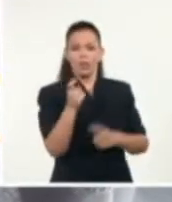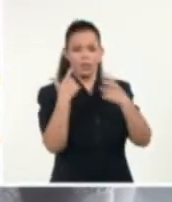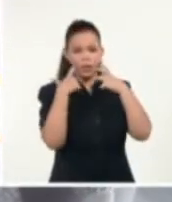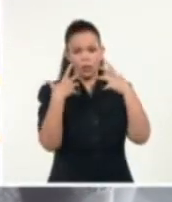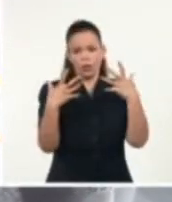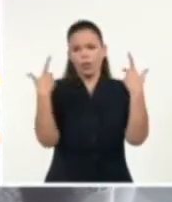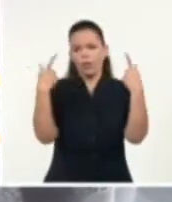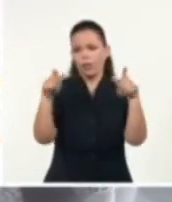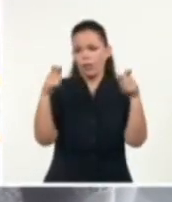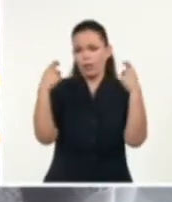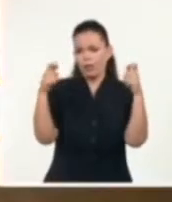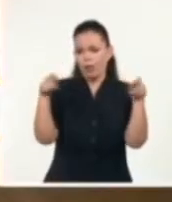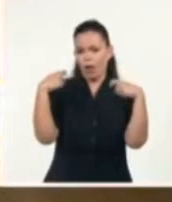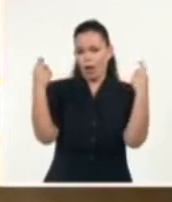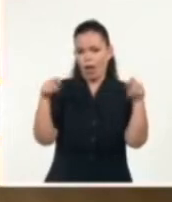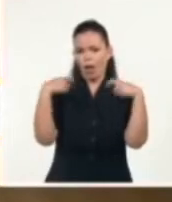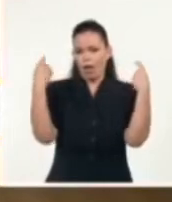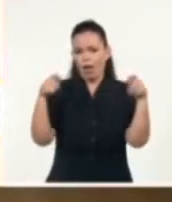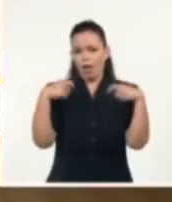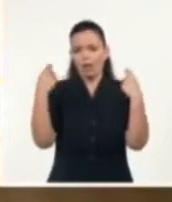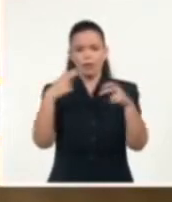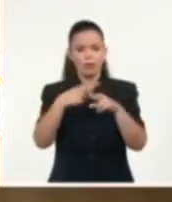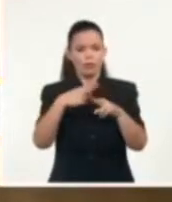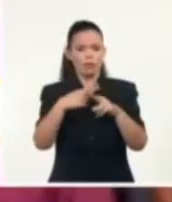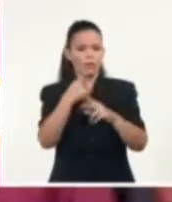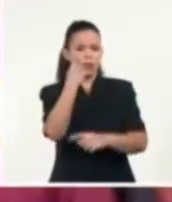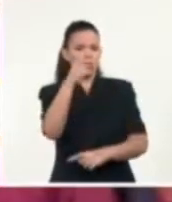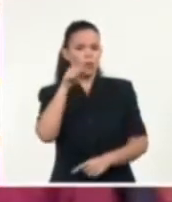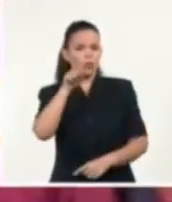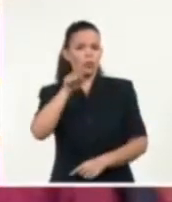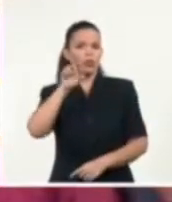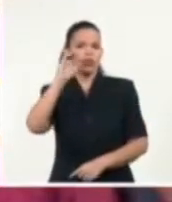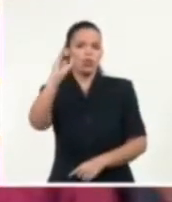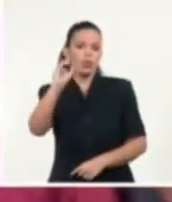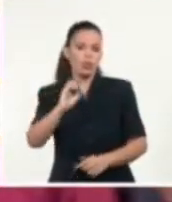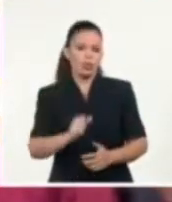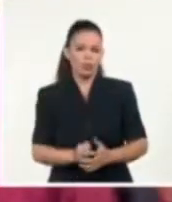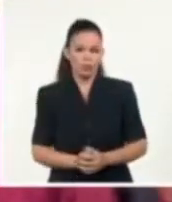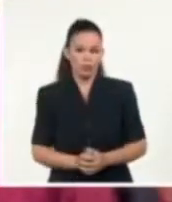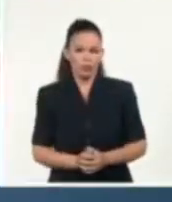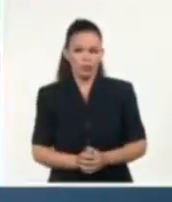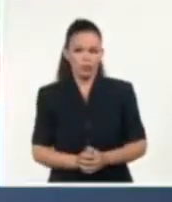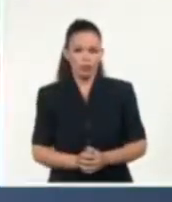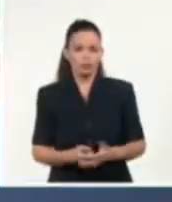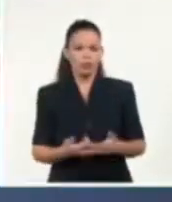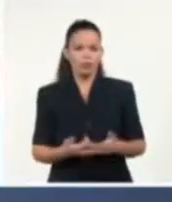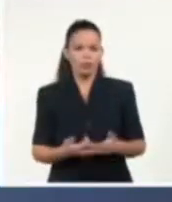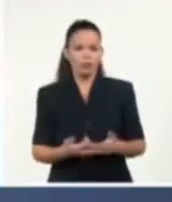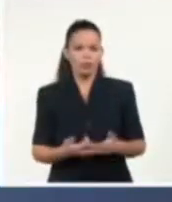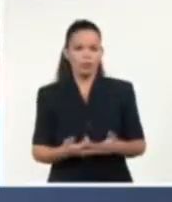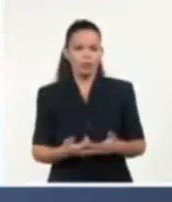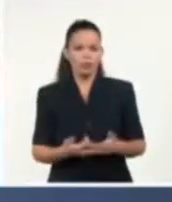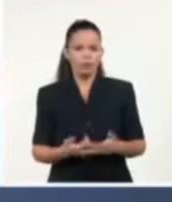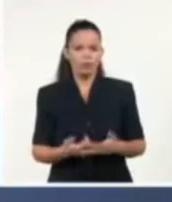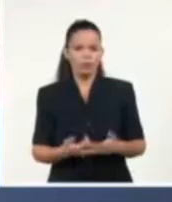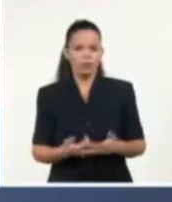Santiago Creativo 1.0. Santiago Creativo 1.0, un festival del Caribe y sus tradiciones.